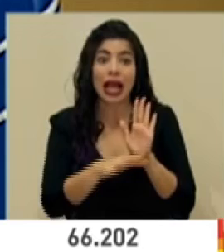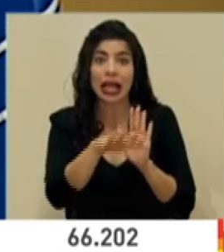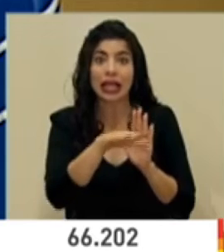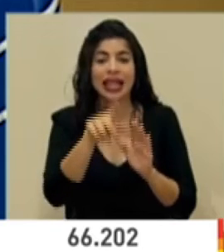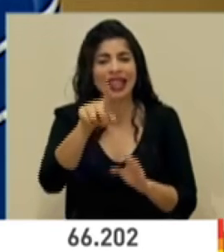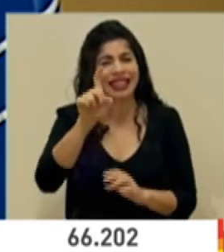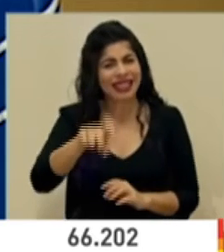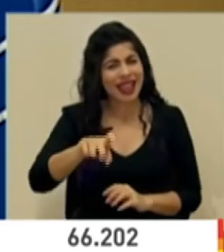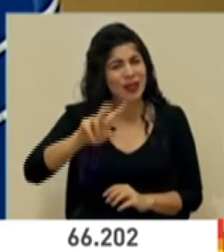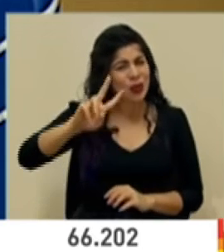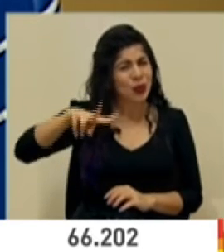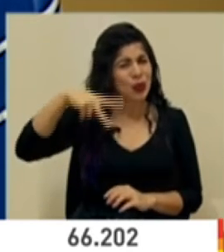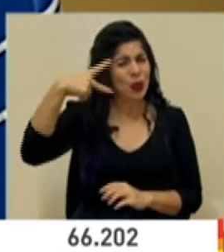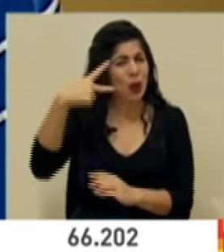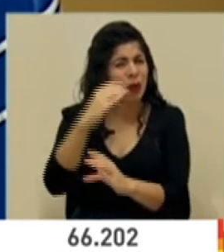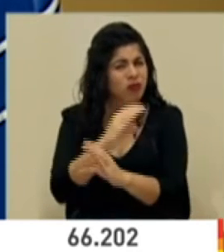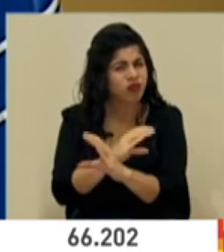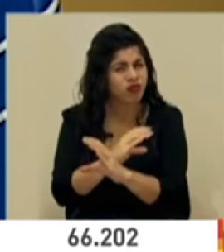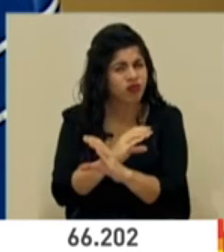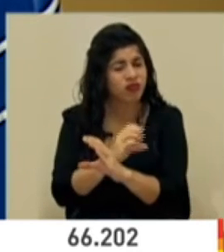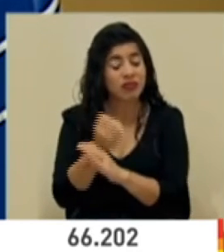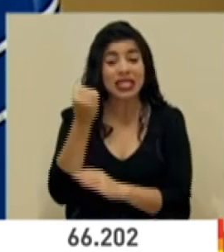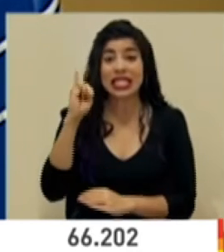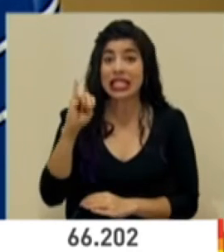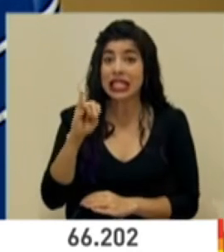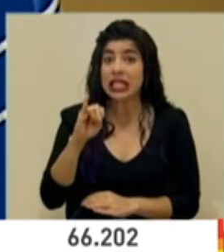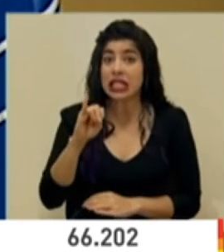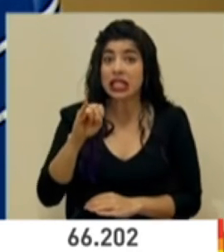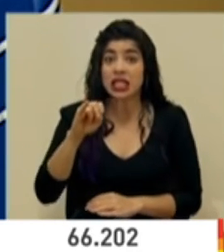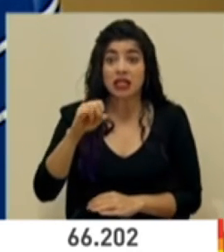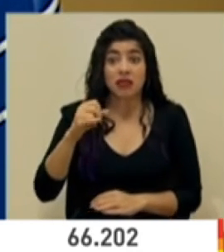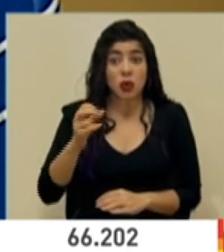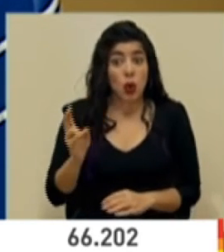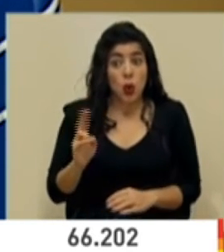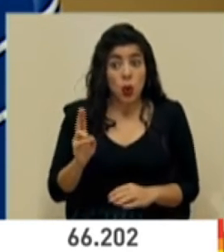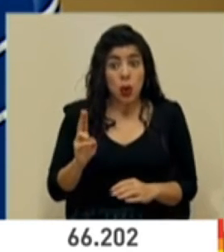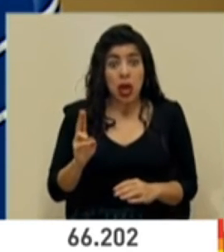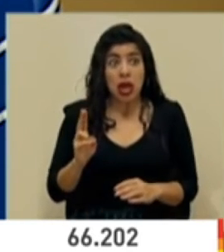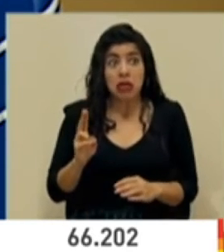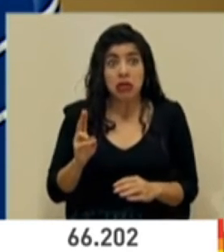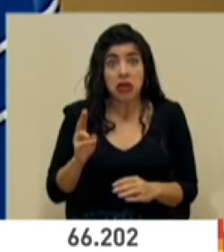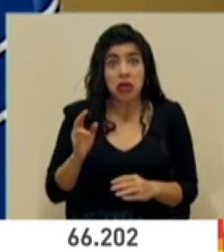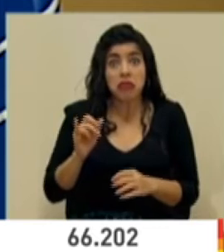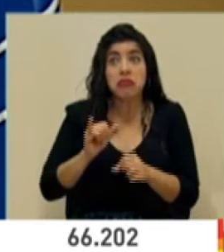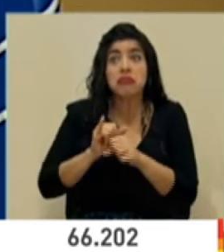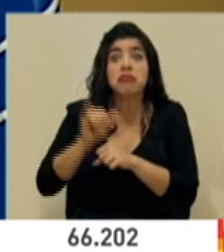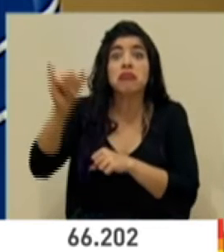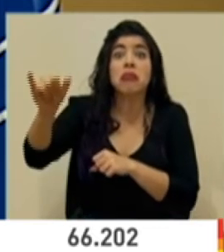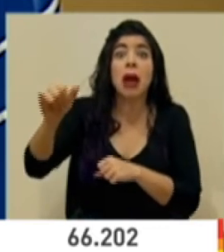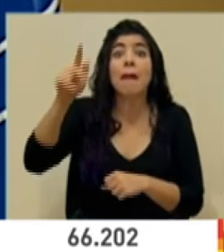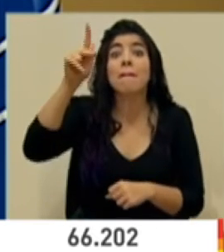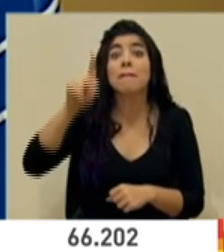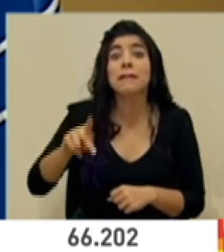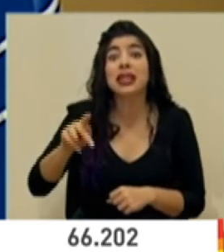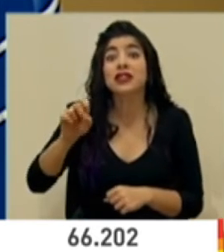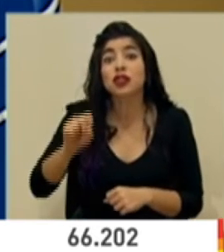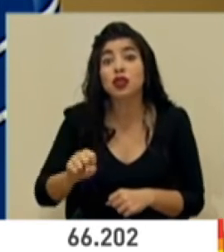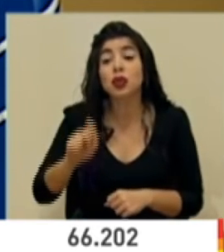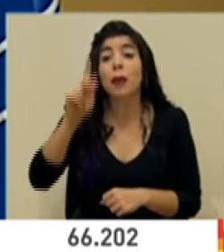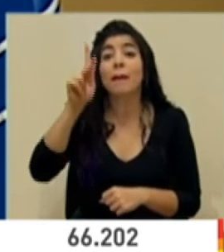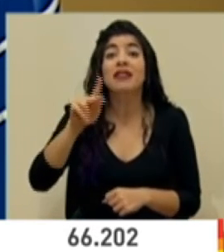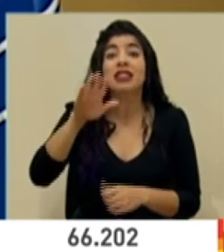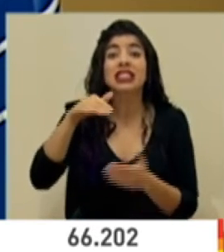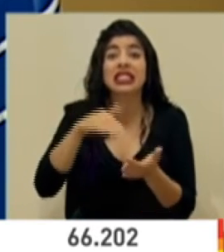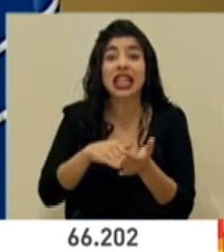Extremar todas las medidas si no tenemos la urgencia de viajar al Pacífico Sur, al Pacífico